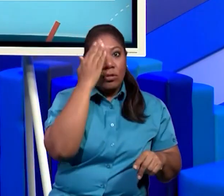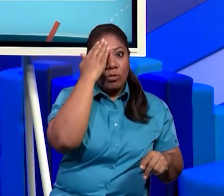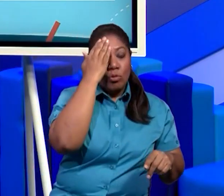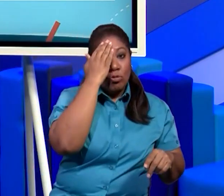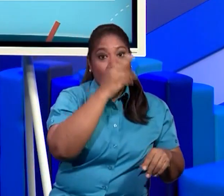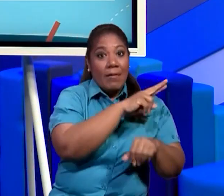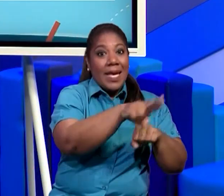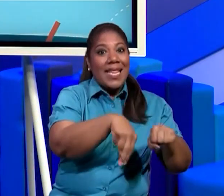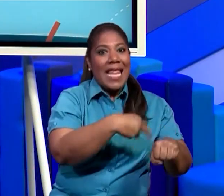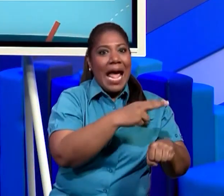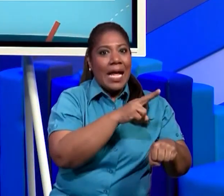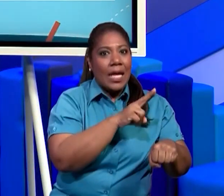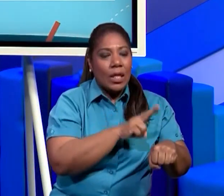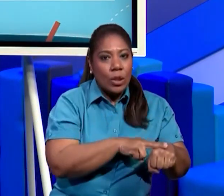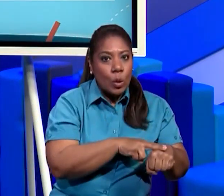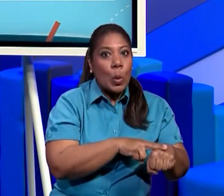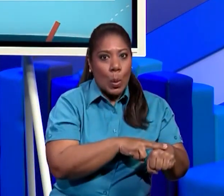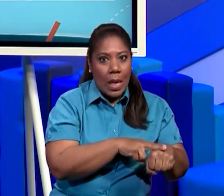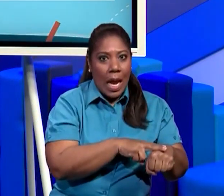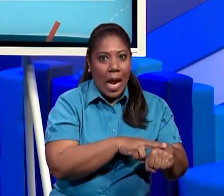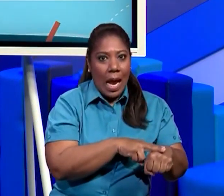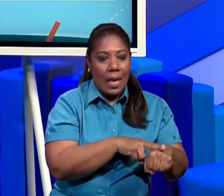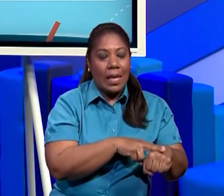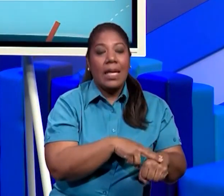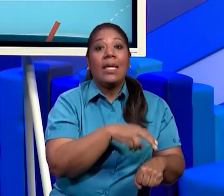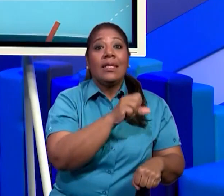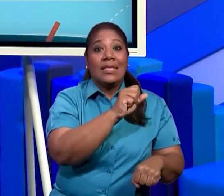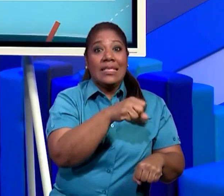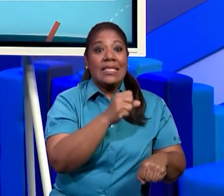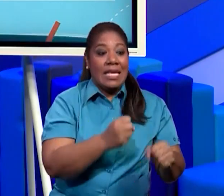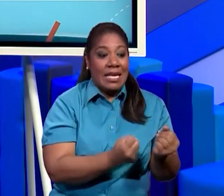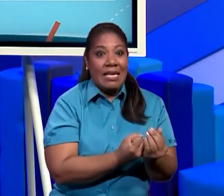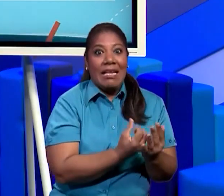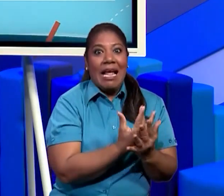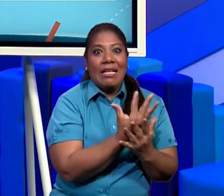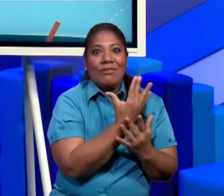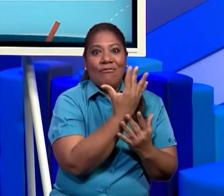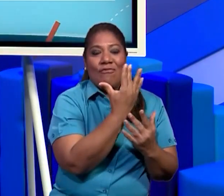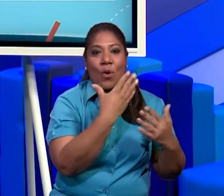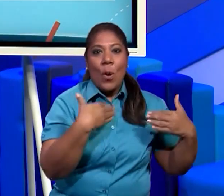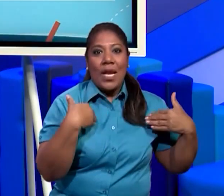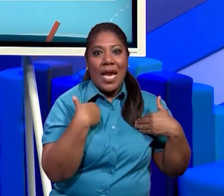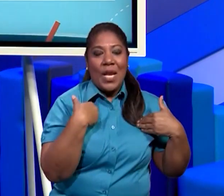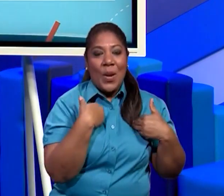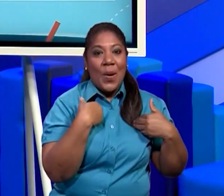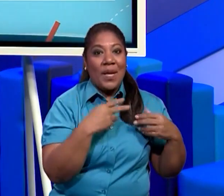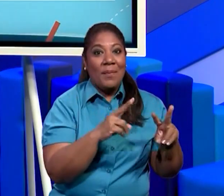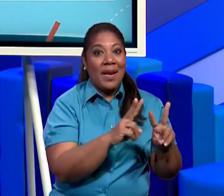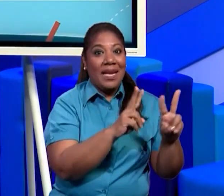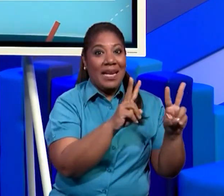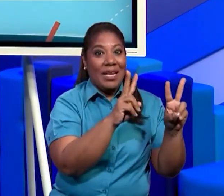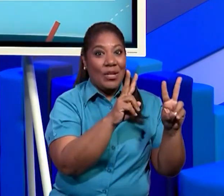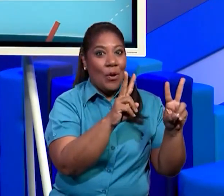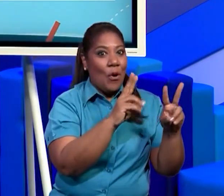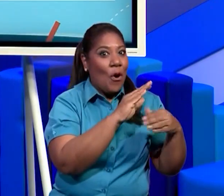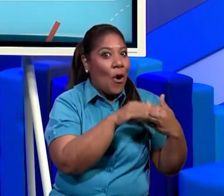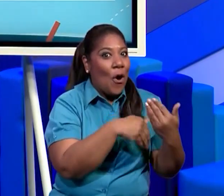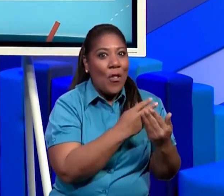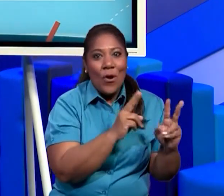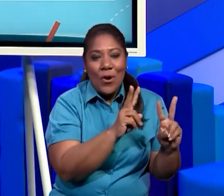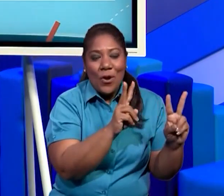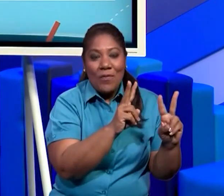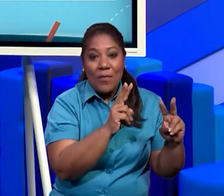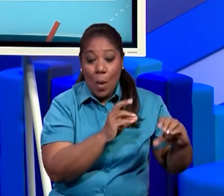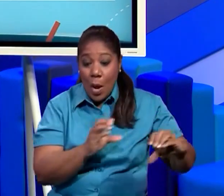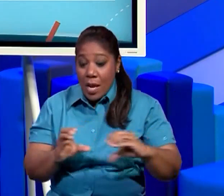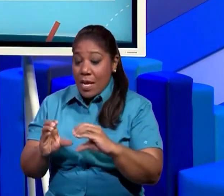cuáles son las características físicas artificiales. apréndanse esto, presten mucha atención